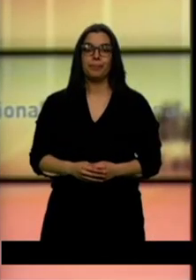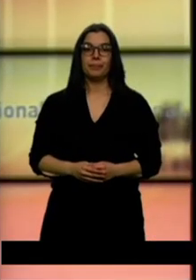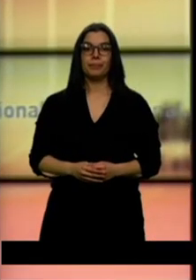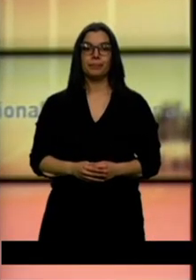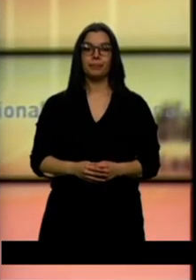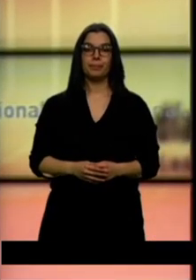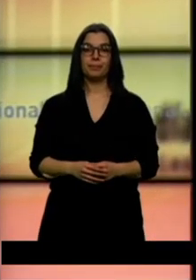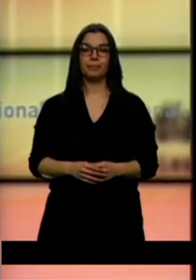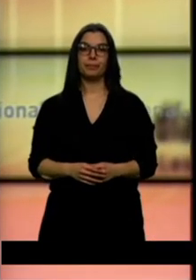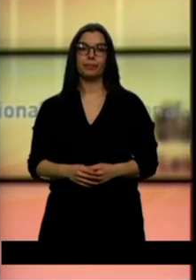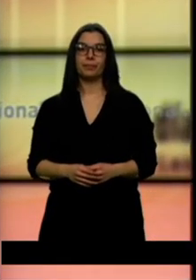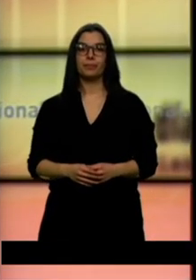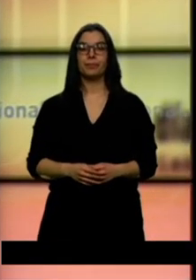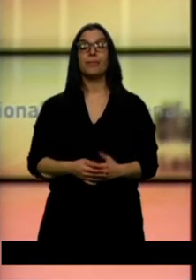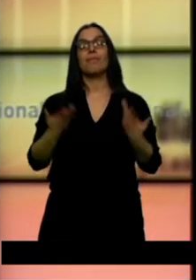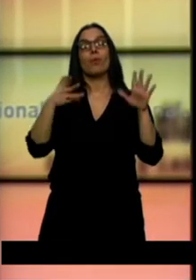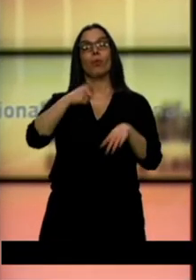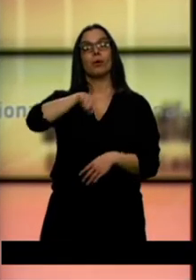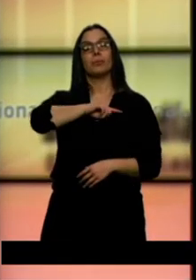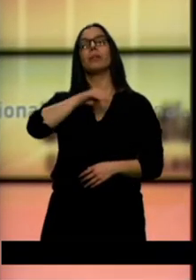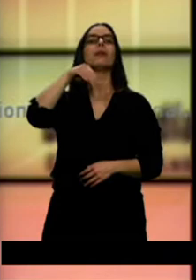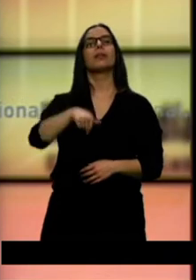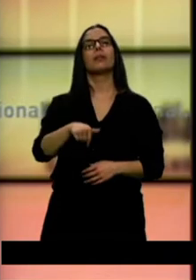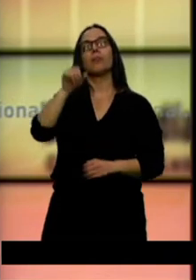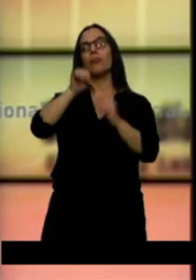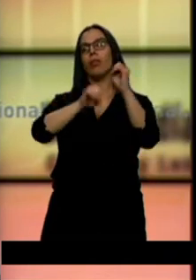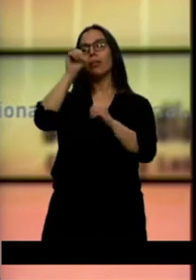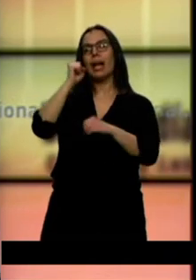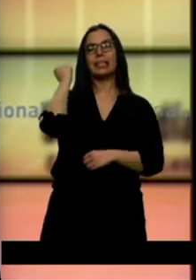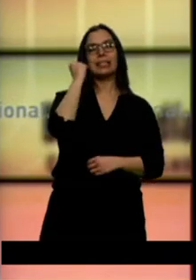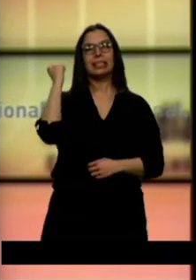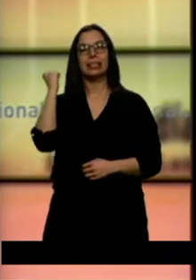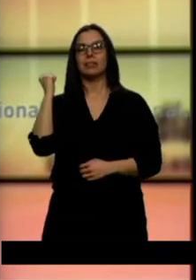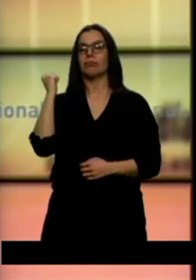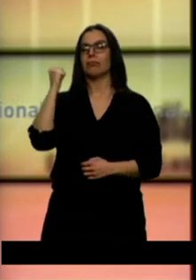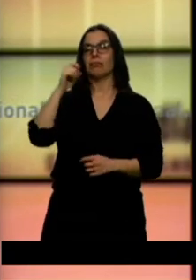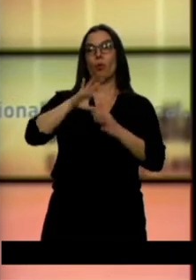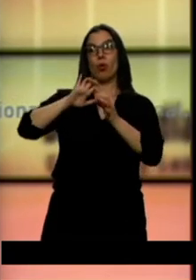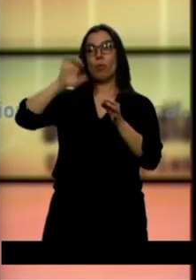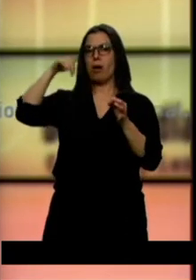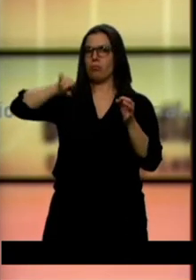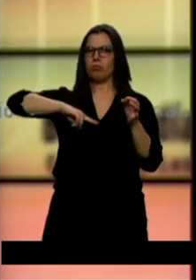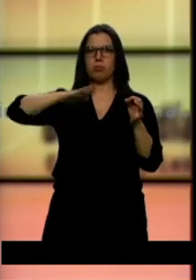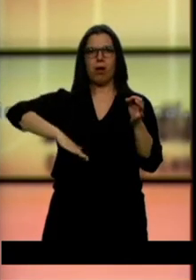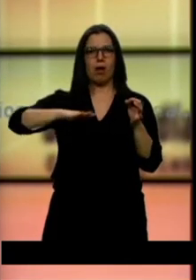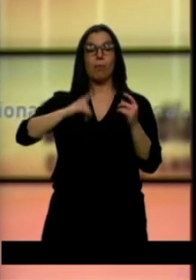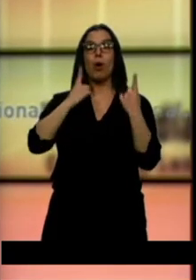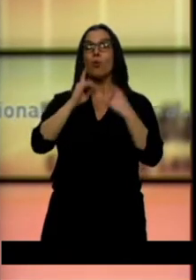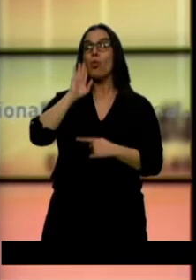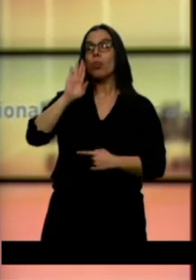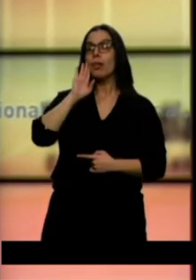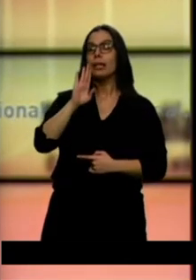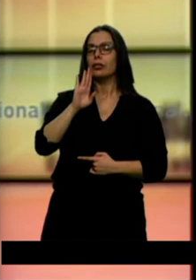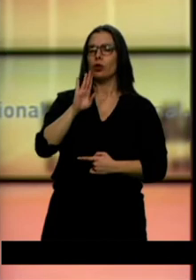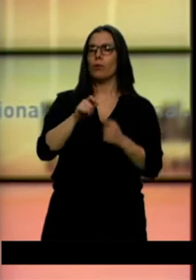A pesar de que España cuenta con una de las tasas de criminalidad más bajas de la Unión Europea, el incremento de algunos delitos y sobre todo casos tan alarmantes como